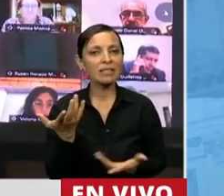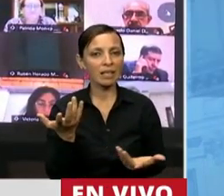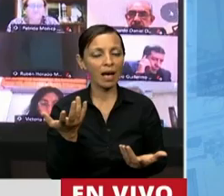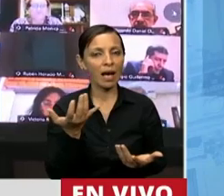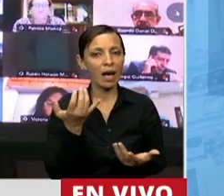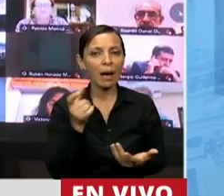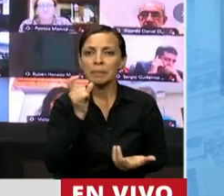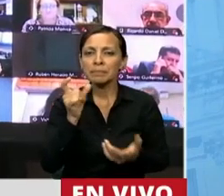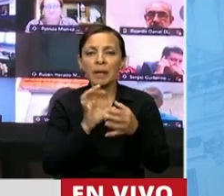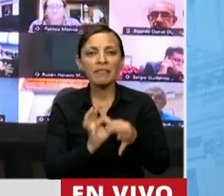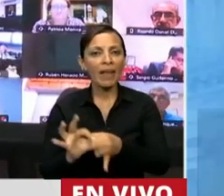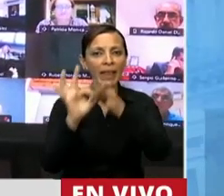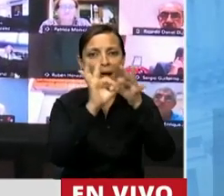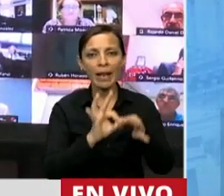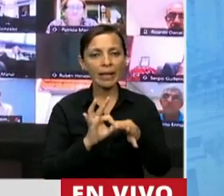al federalismo,